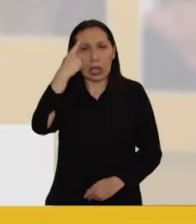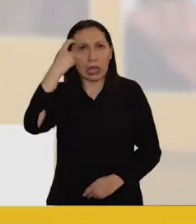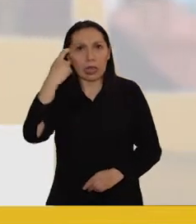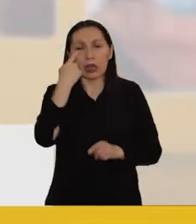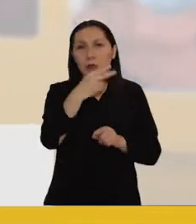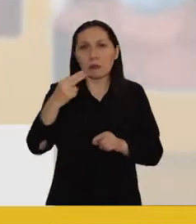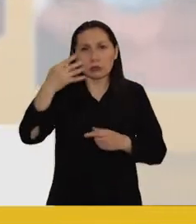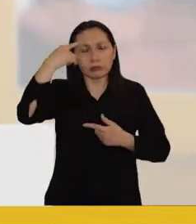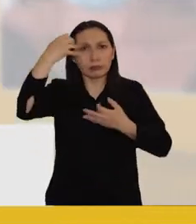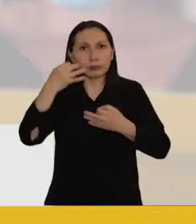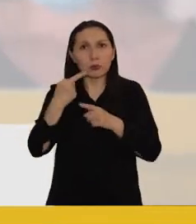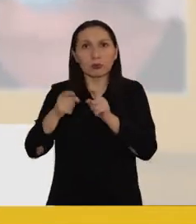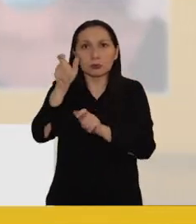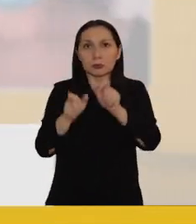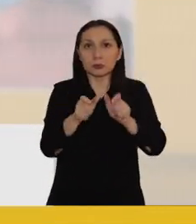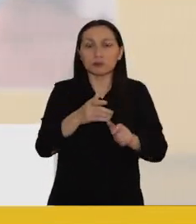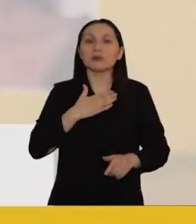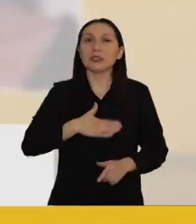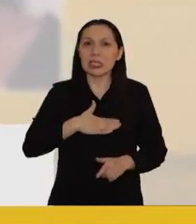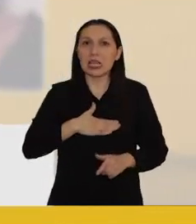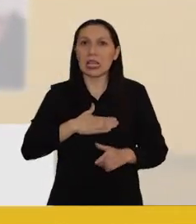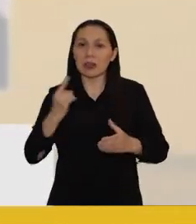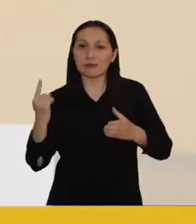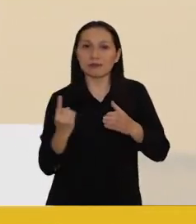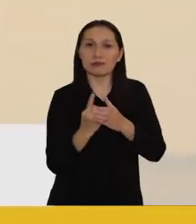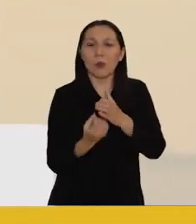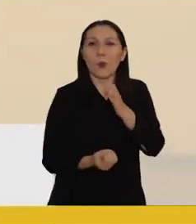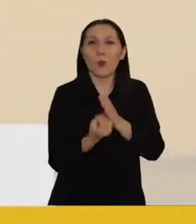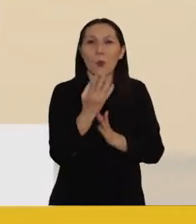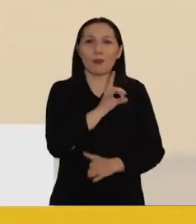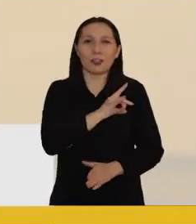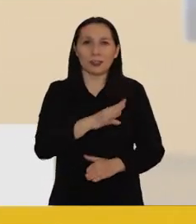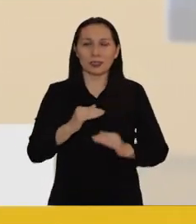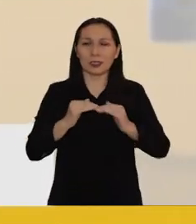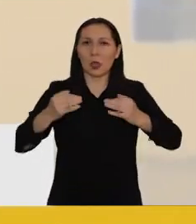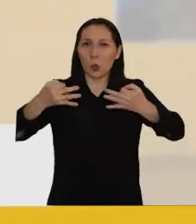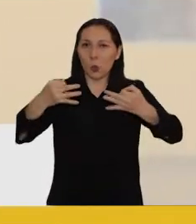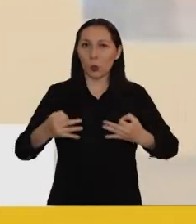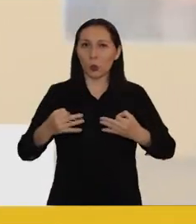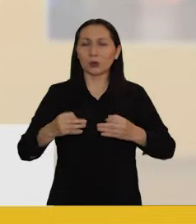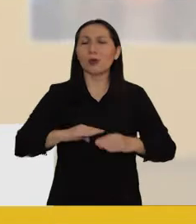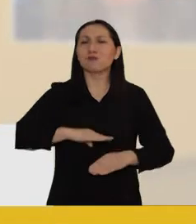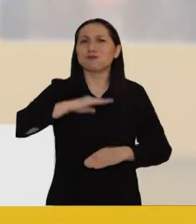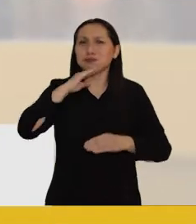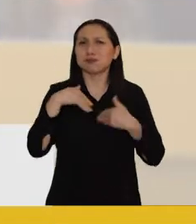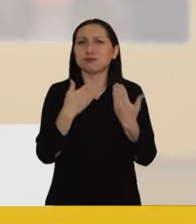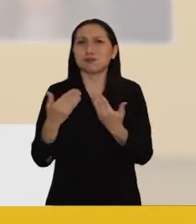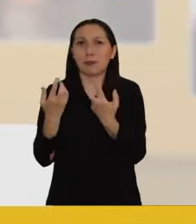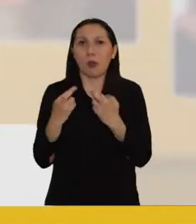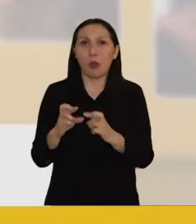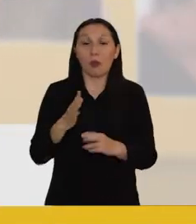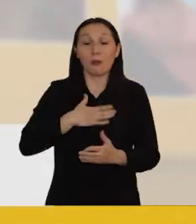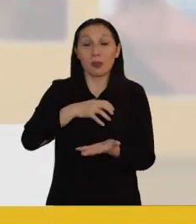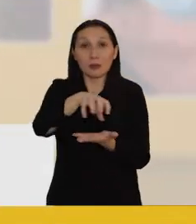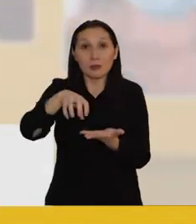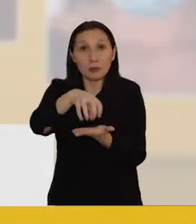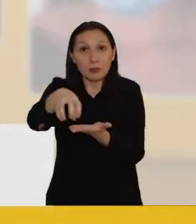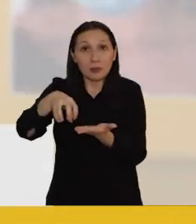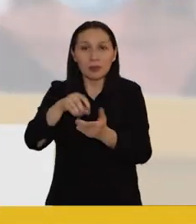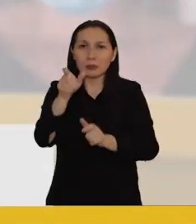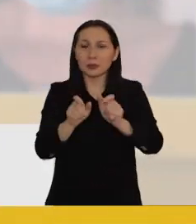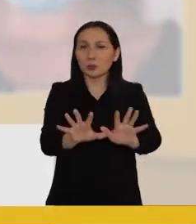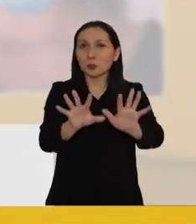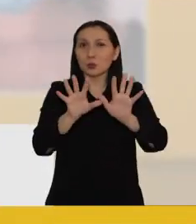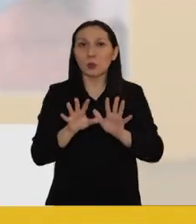respeto por las creencias y convicciones de otros. Quiero ser parte de este nuevo Chile. Un Chile más justo, lleno de oportunidades. En mi